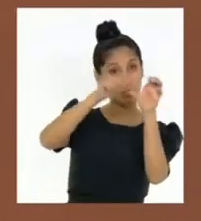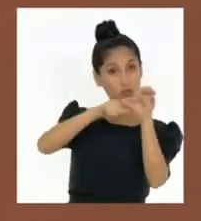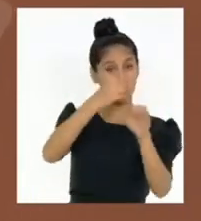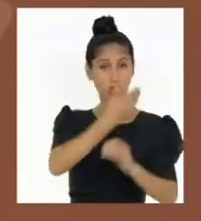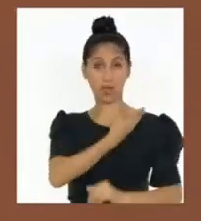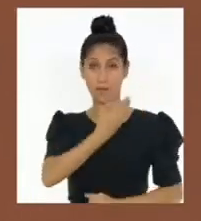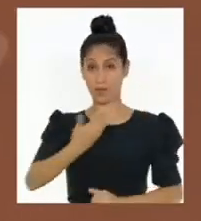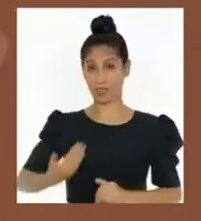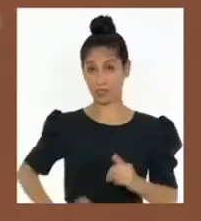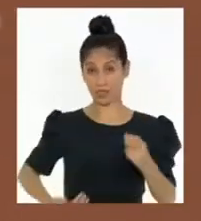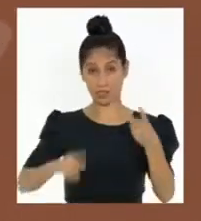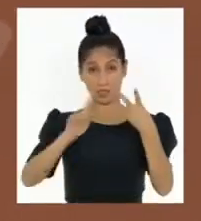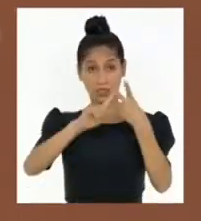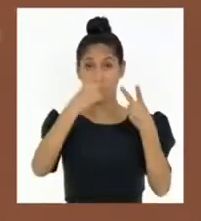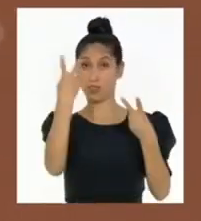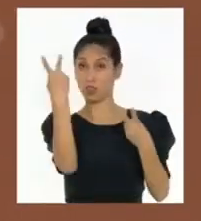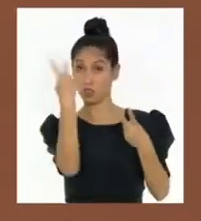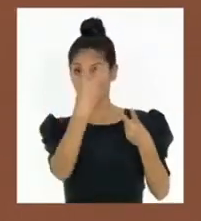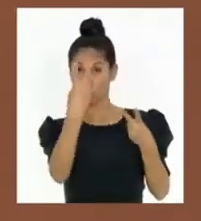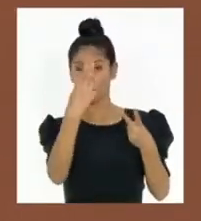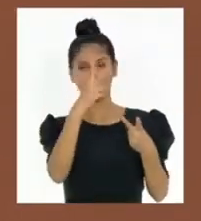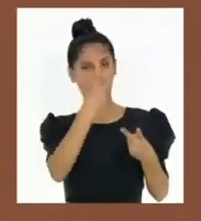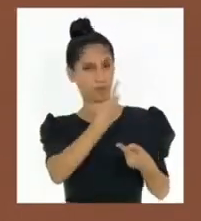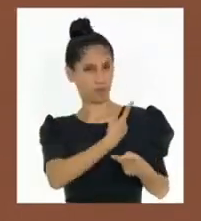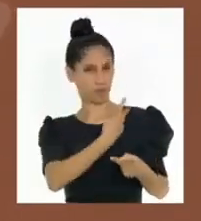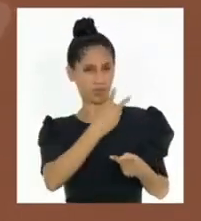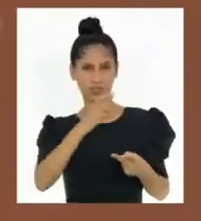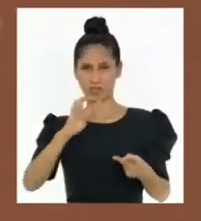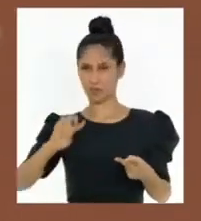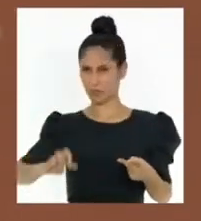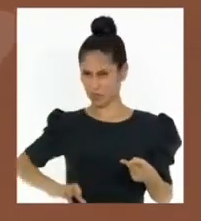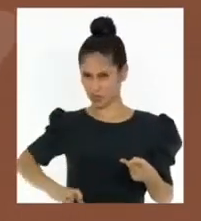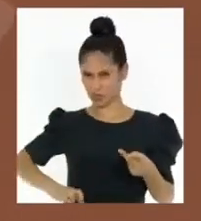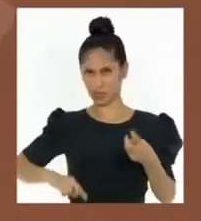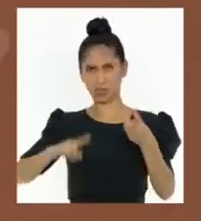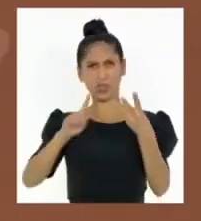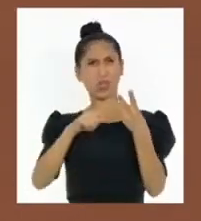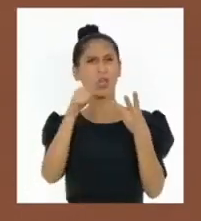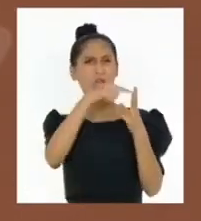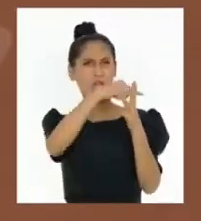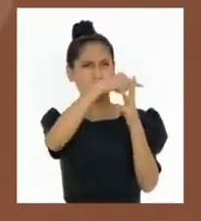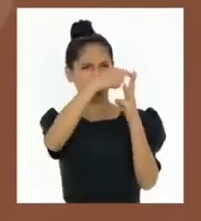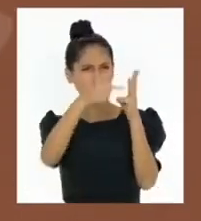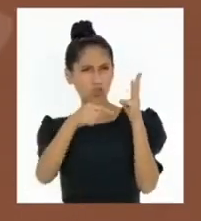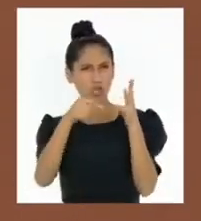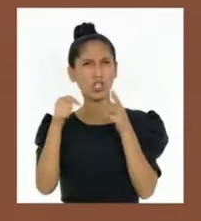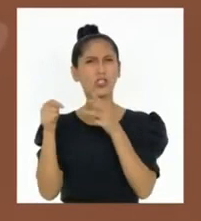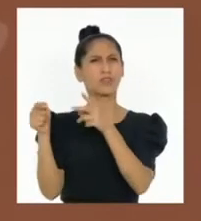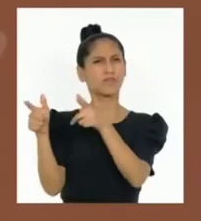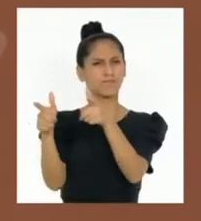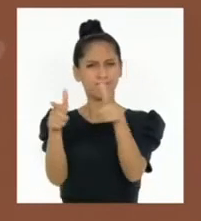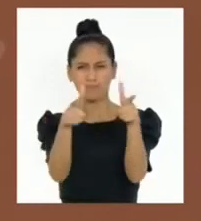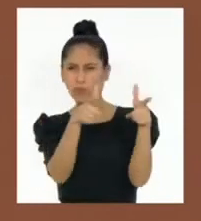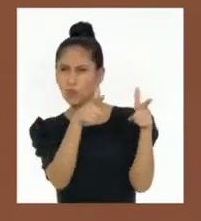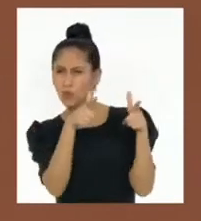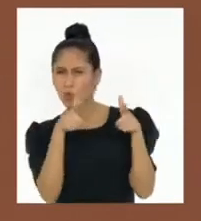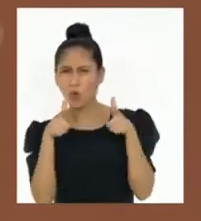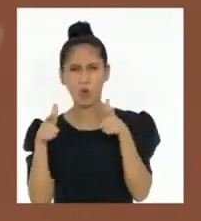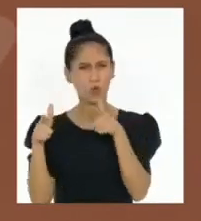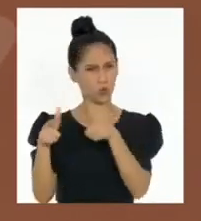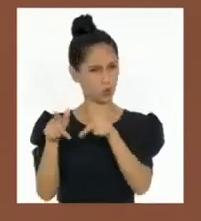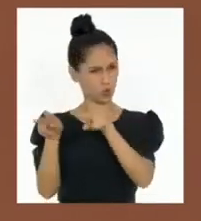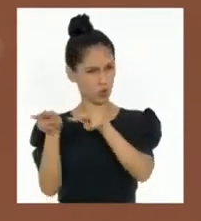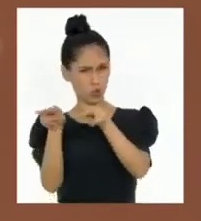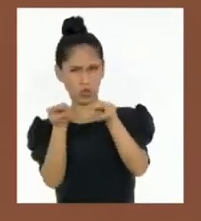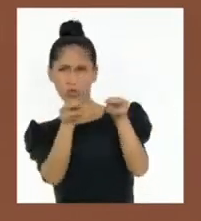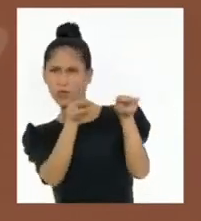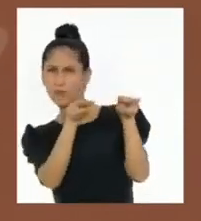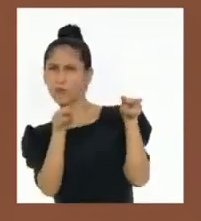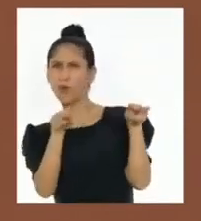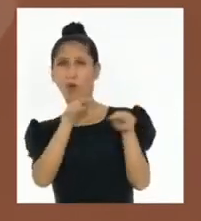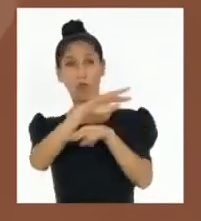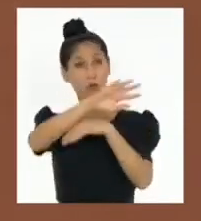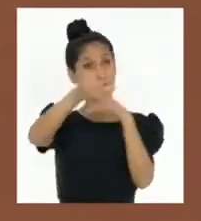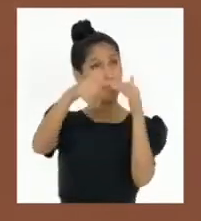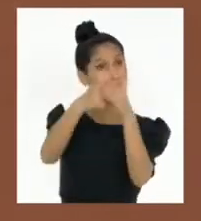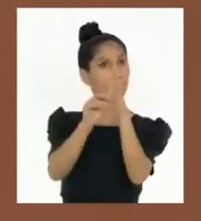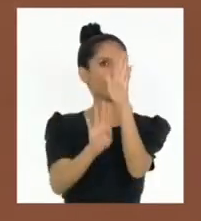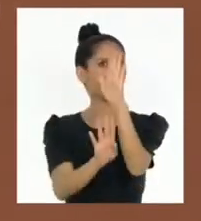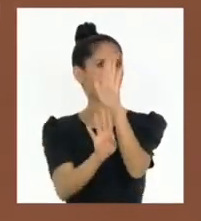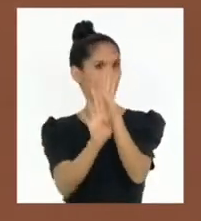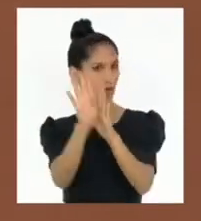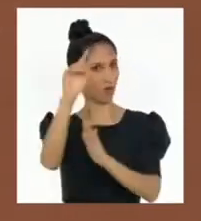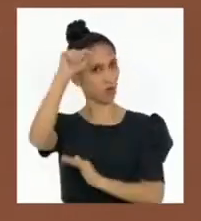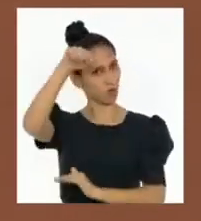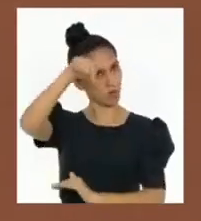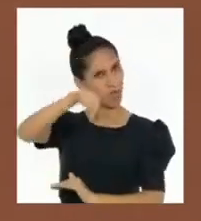Consejo de Ministros. Su función es dirigir y administrar las políticas que permitan el desarrollo del bien